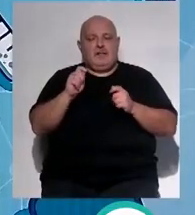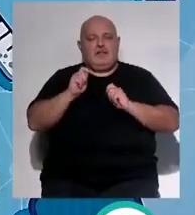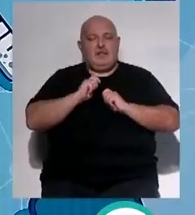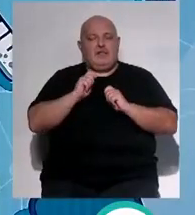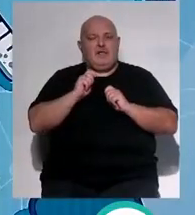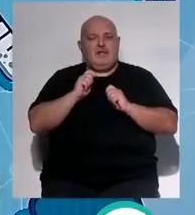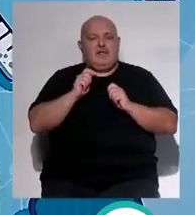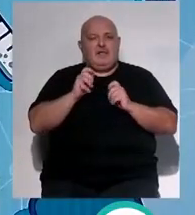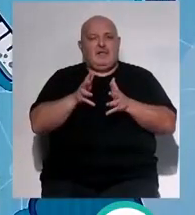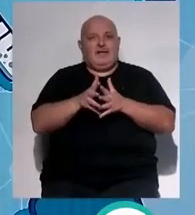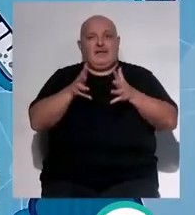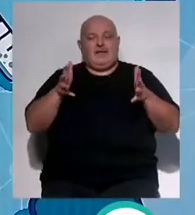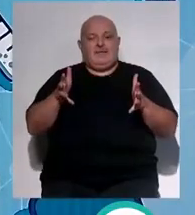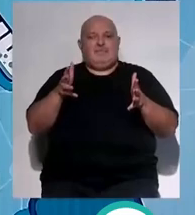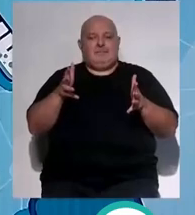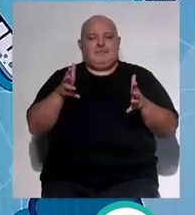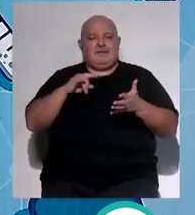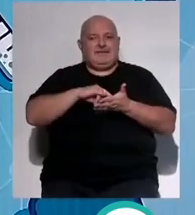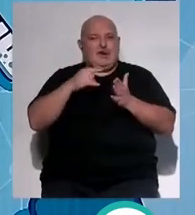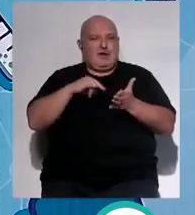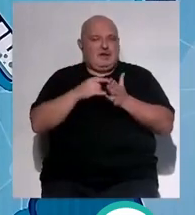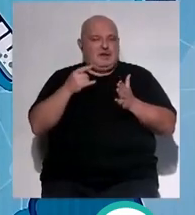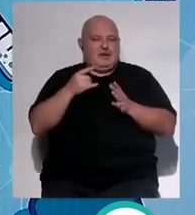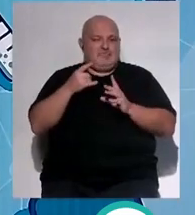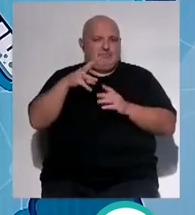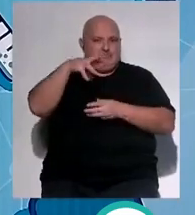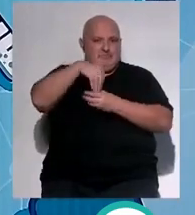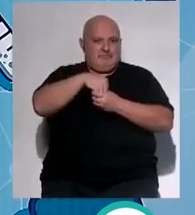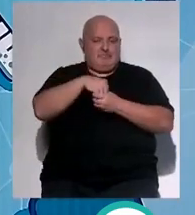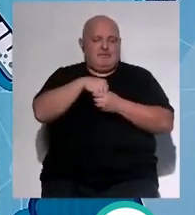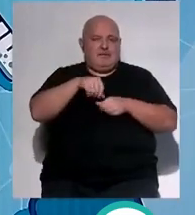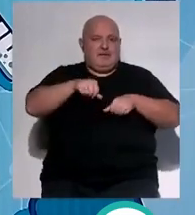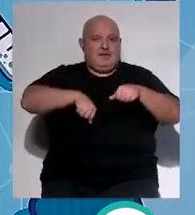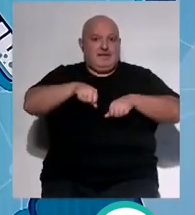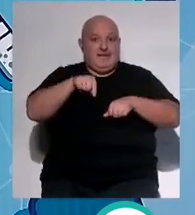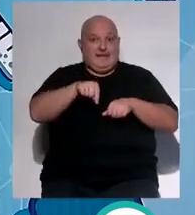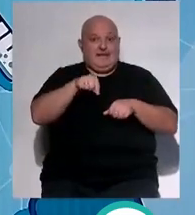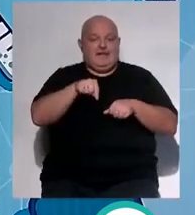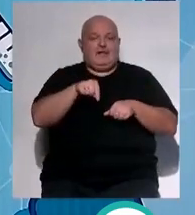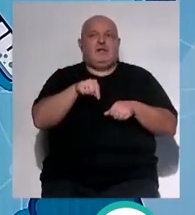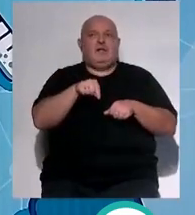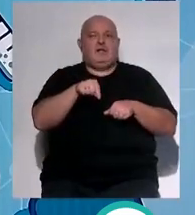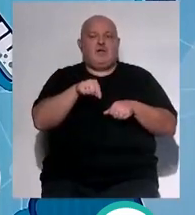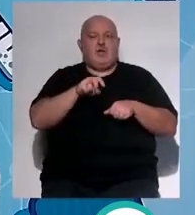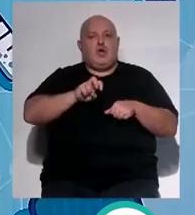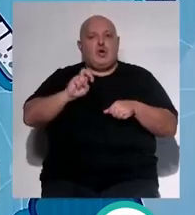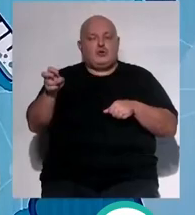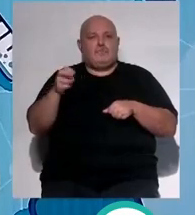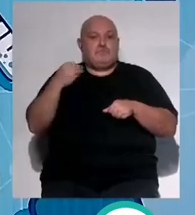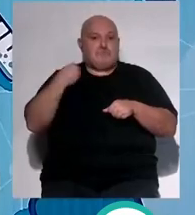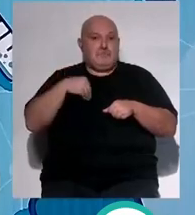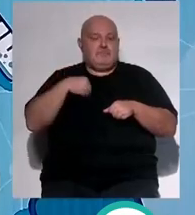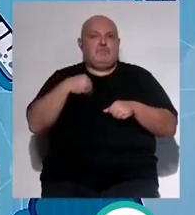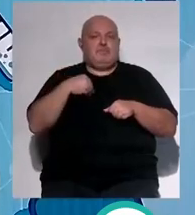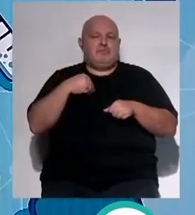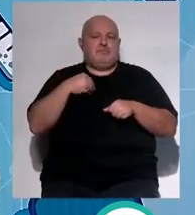incrementar exponencialmente la tecnología que rodea a la intervención quirúrgica otra tendencia que